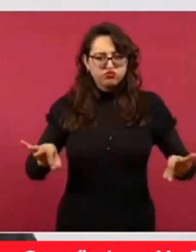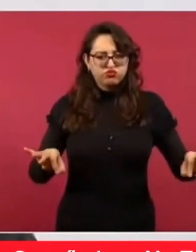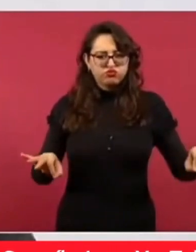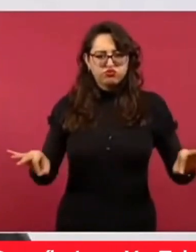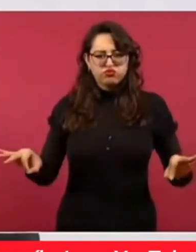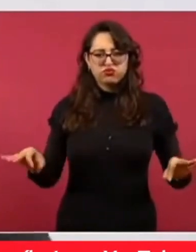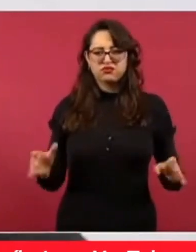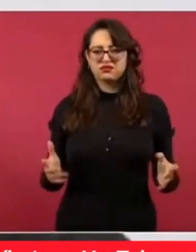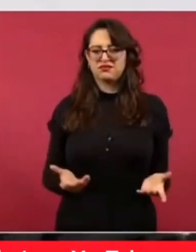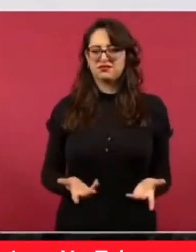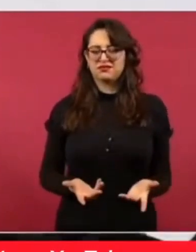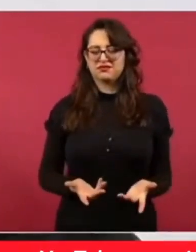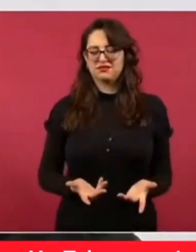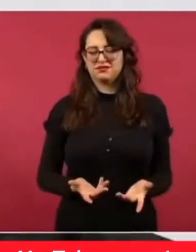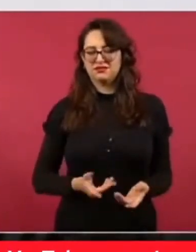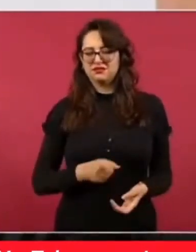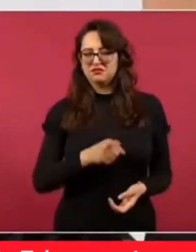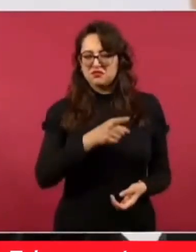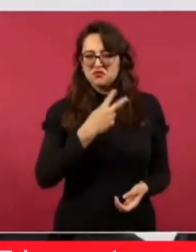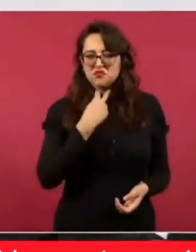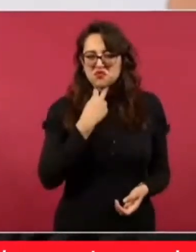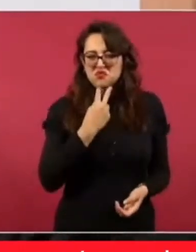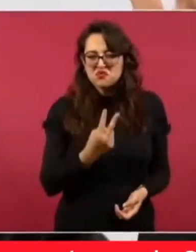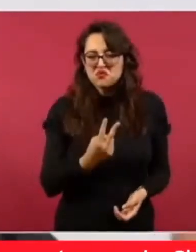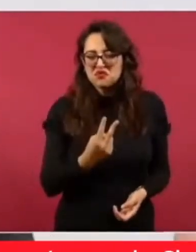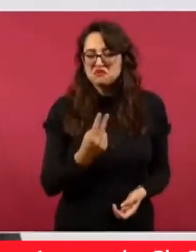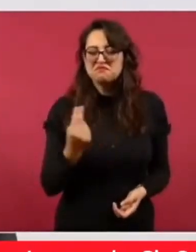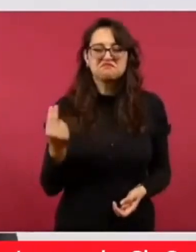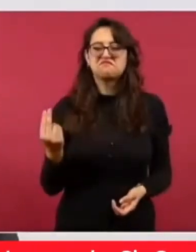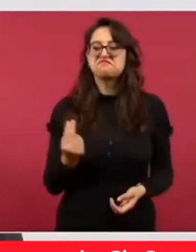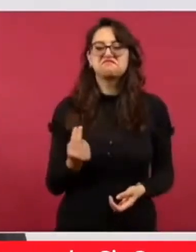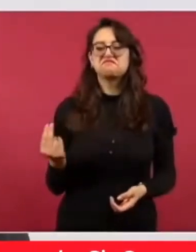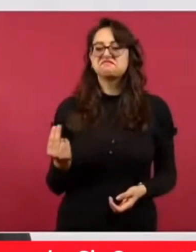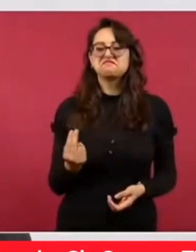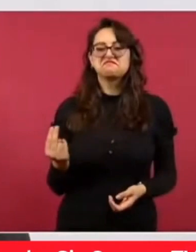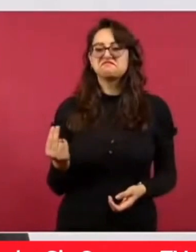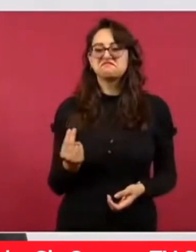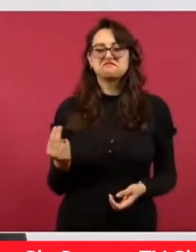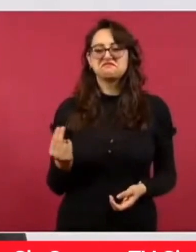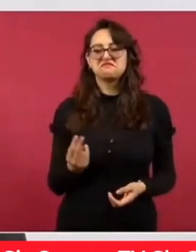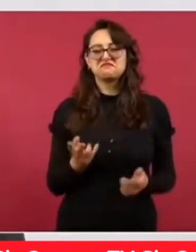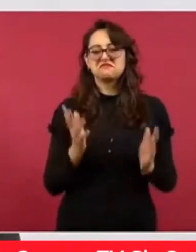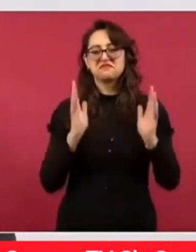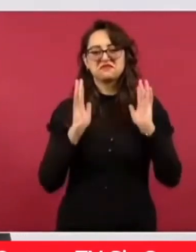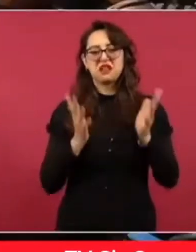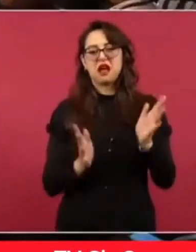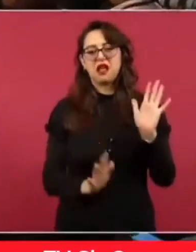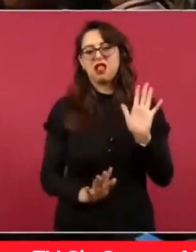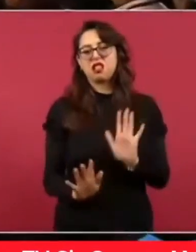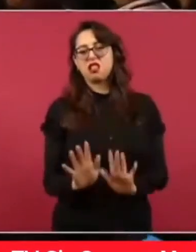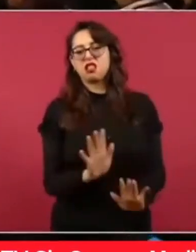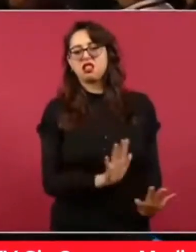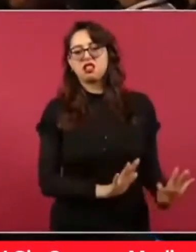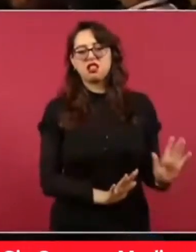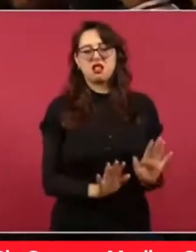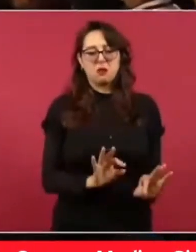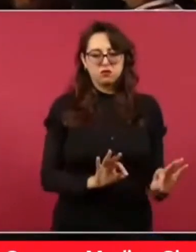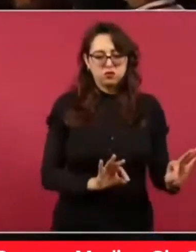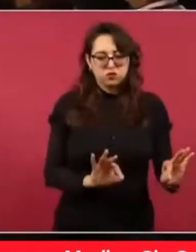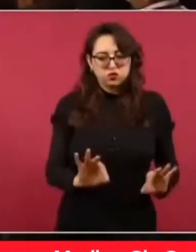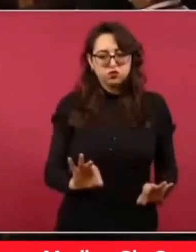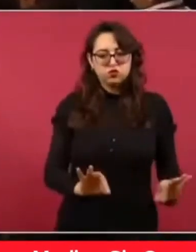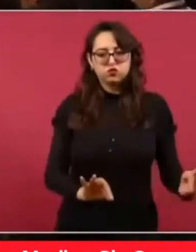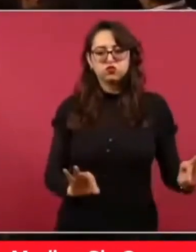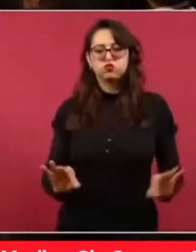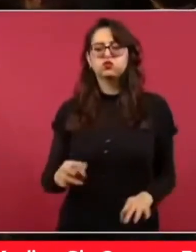se puede hasta simular que